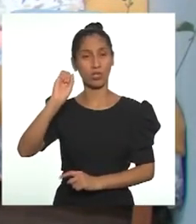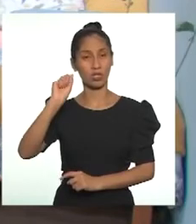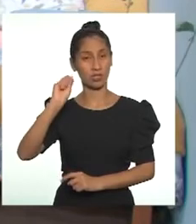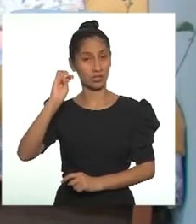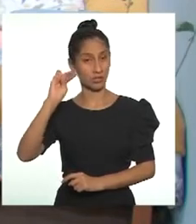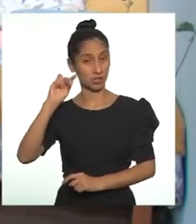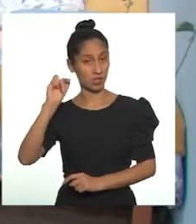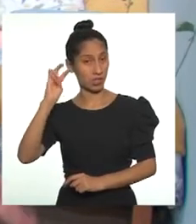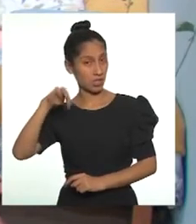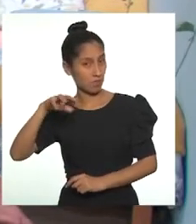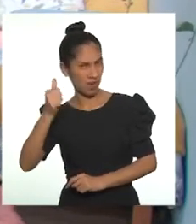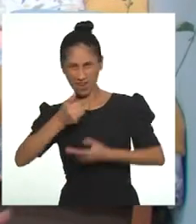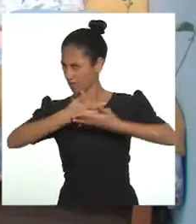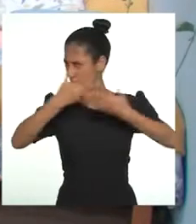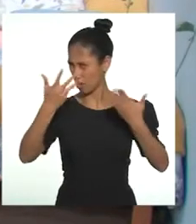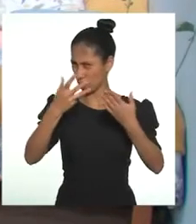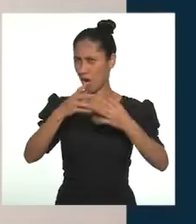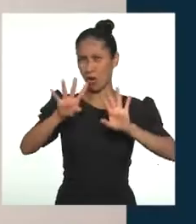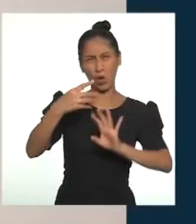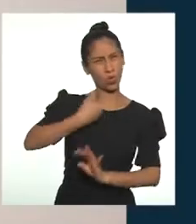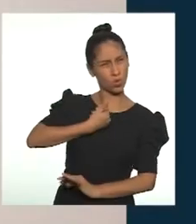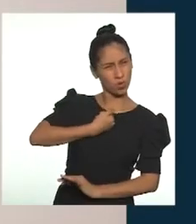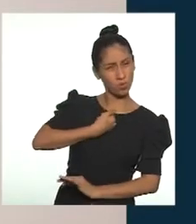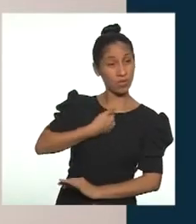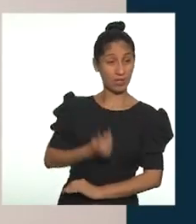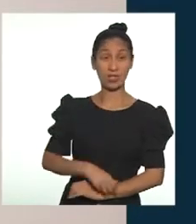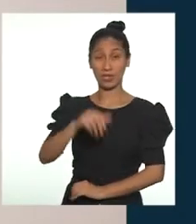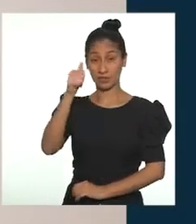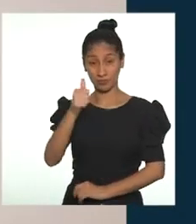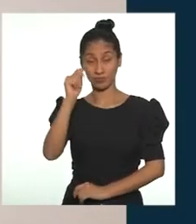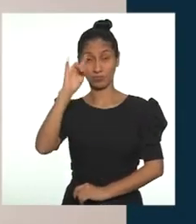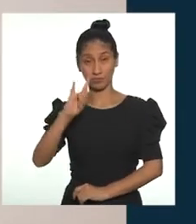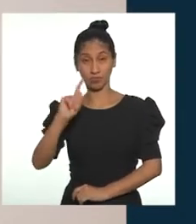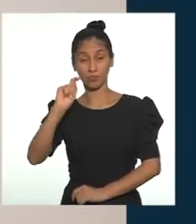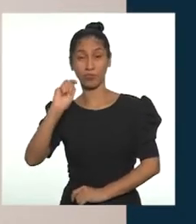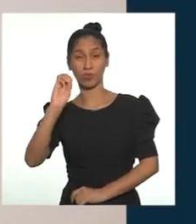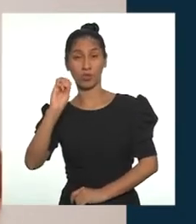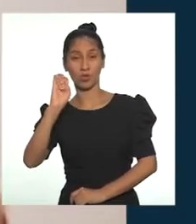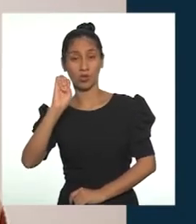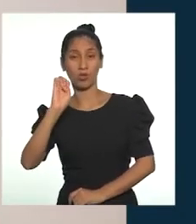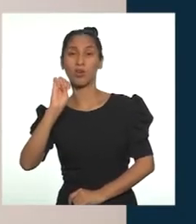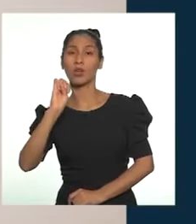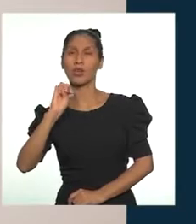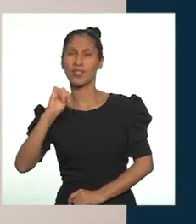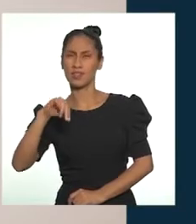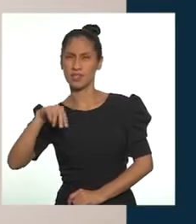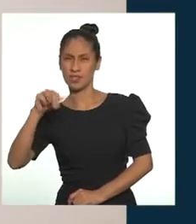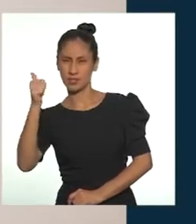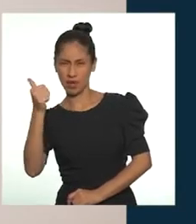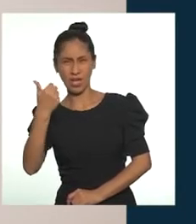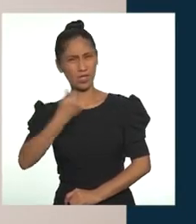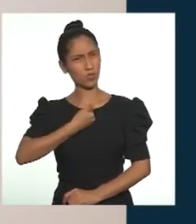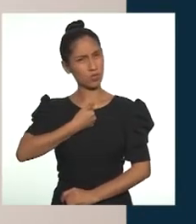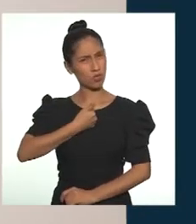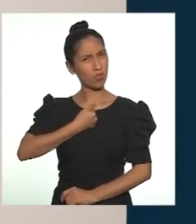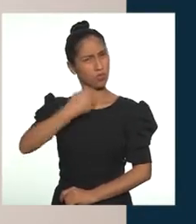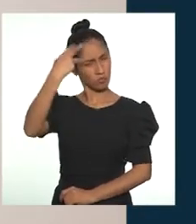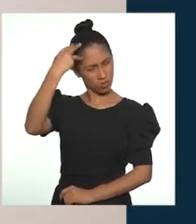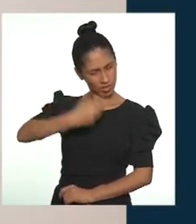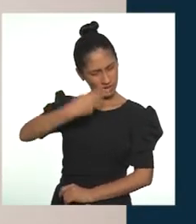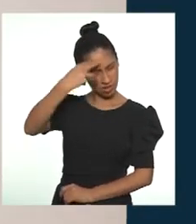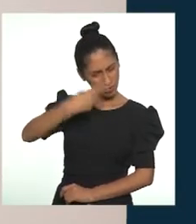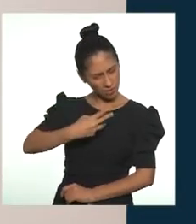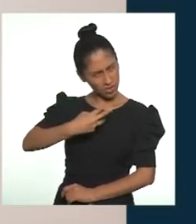si es que tenemos una baja autoestima? Pues la autoestima es el valor que cada persona le da a sí mismo,